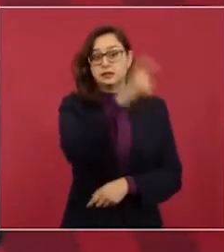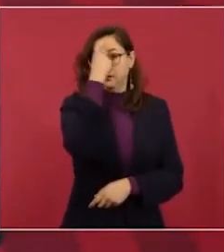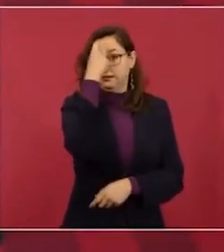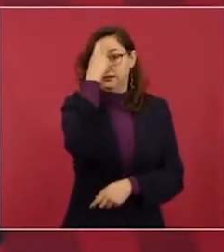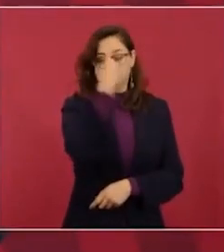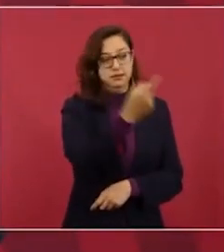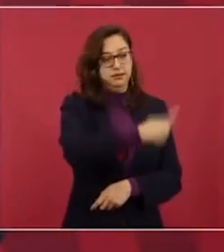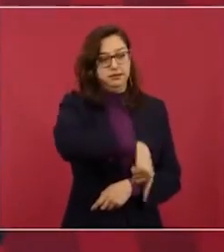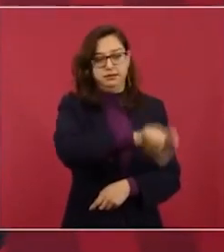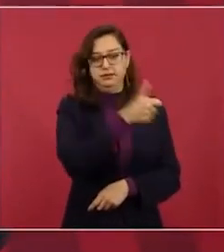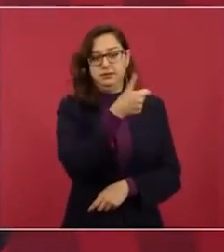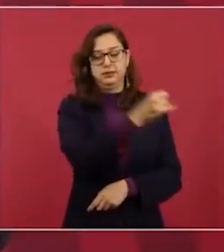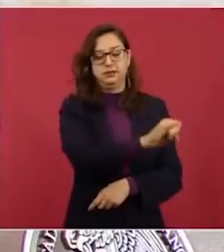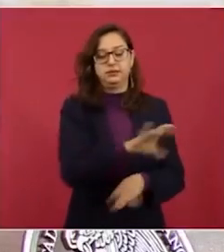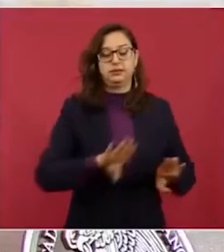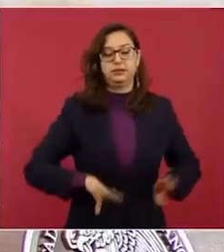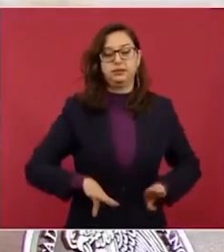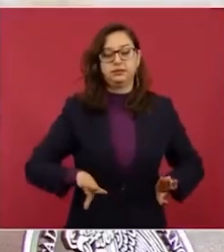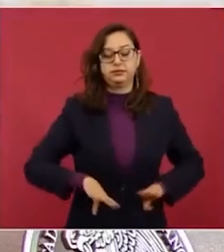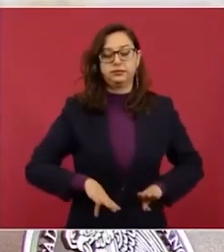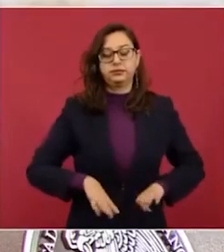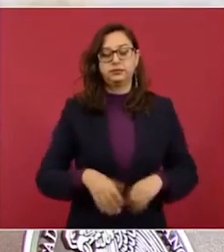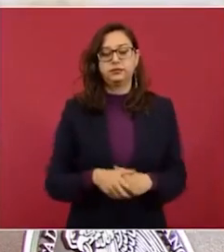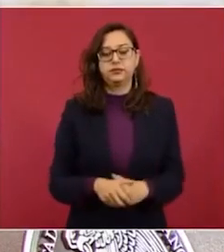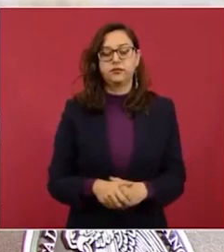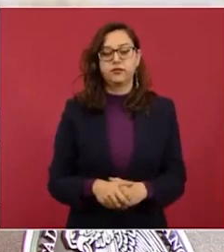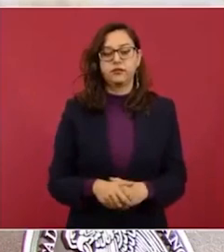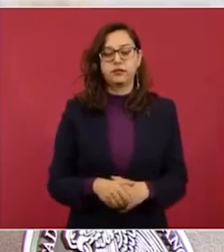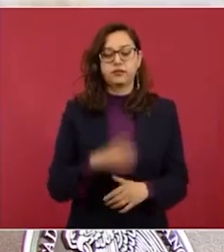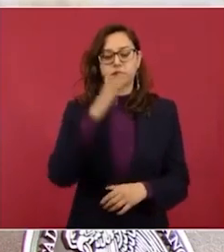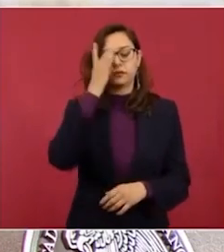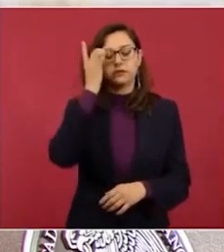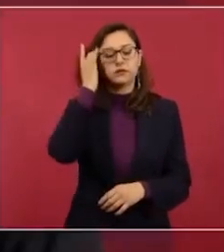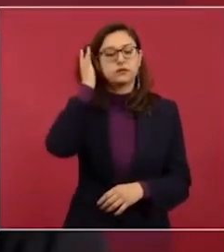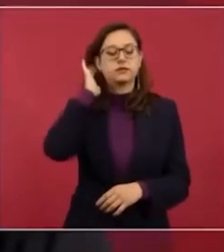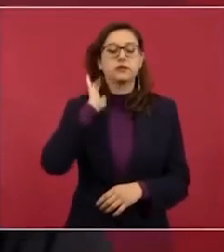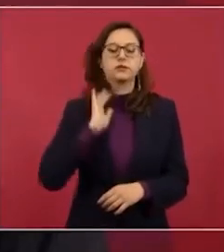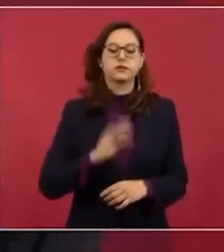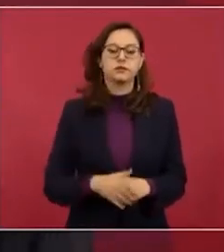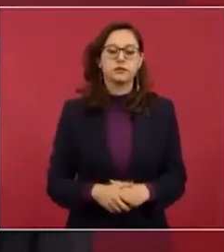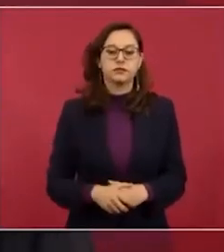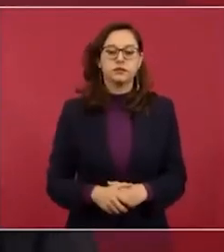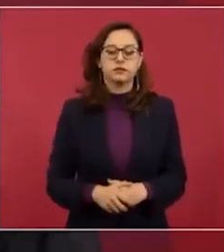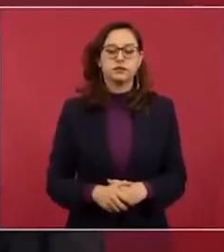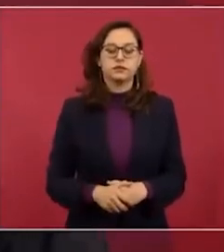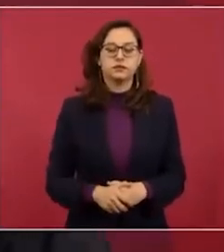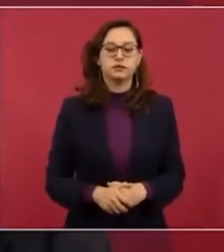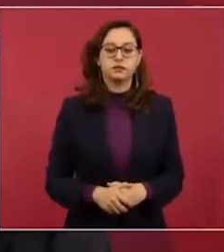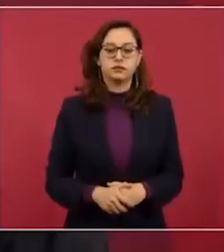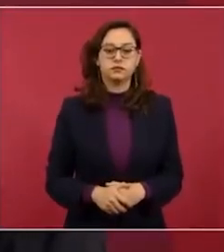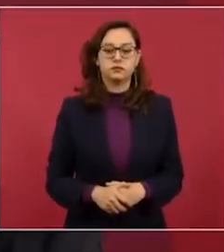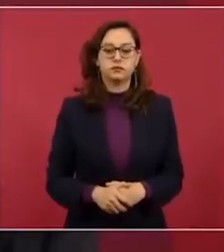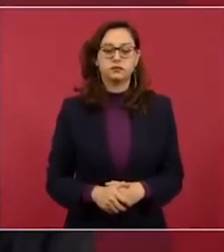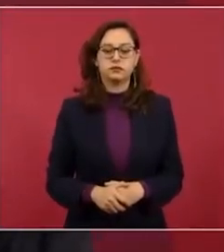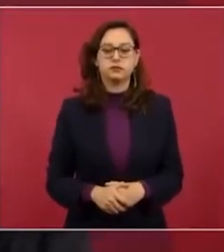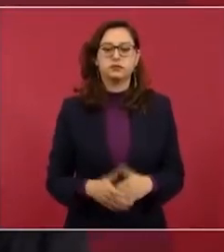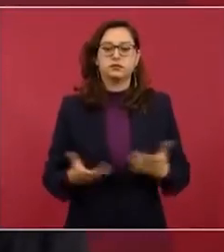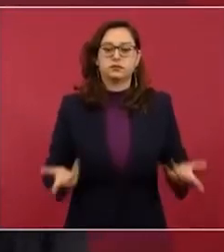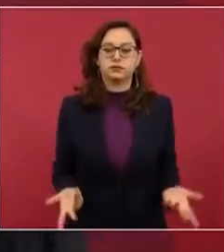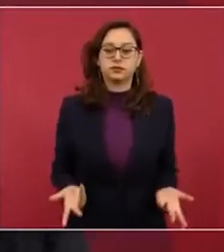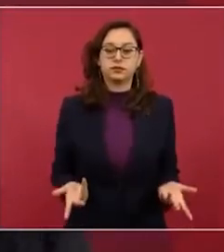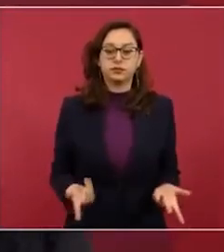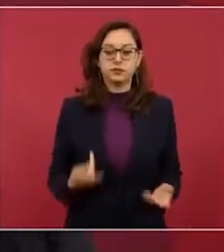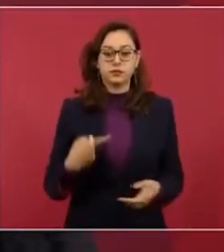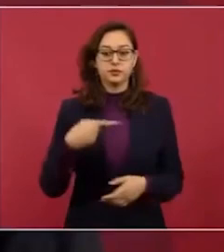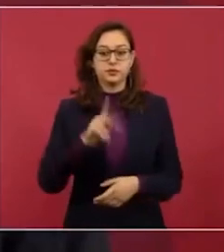muchos. El otro día me preguntaban oye, pero ¿cuántos son los que están en